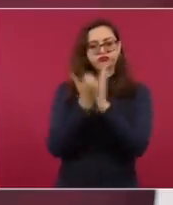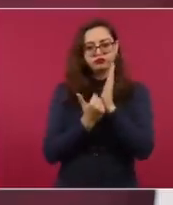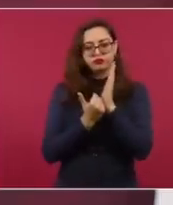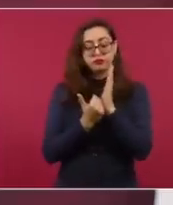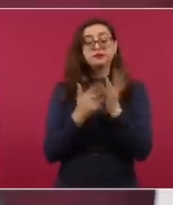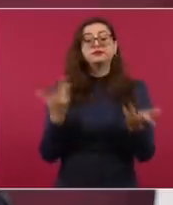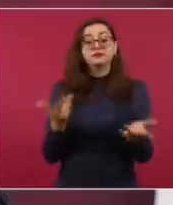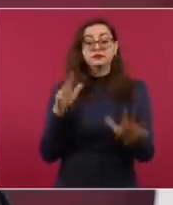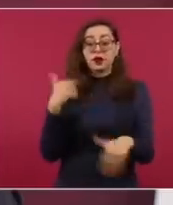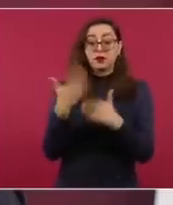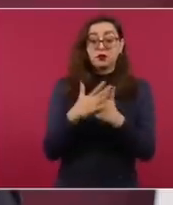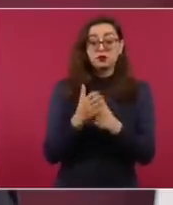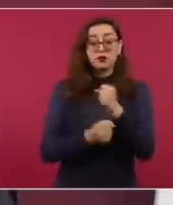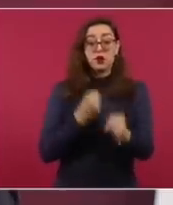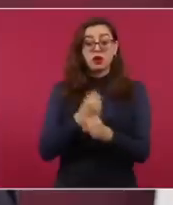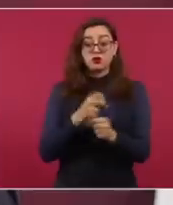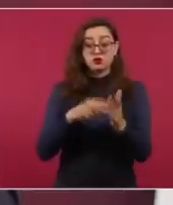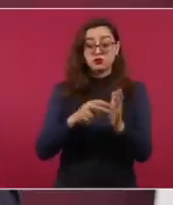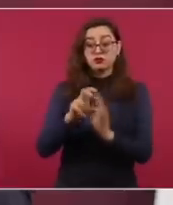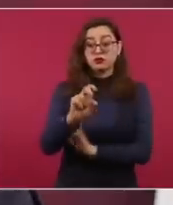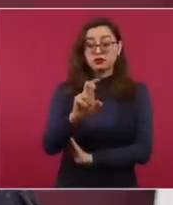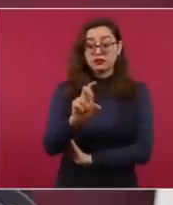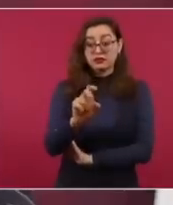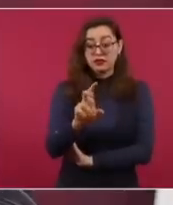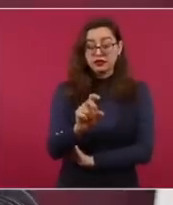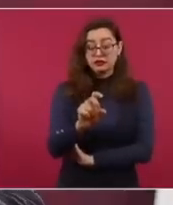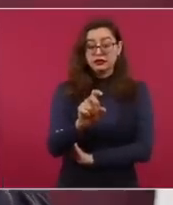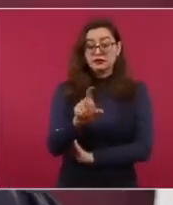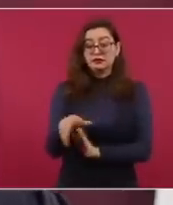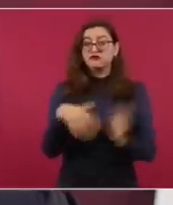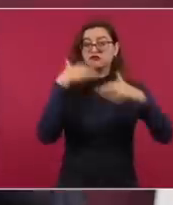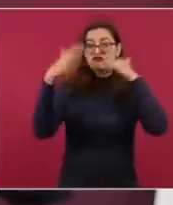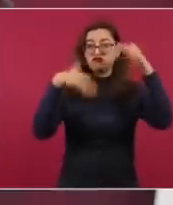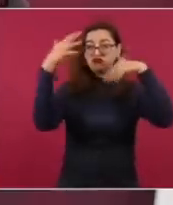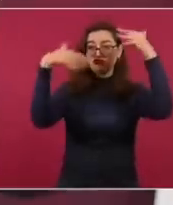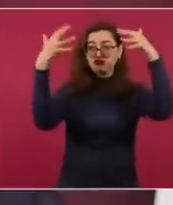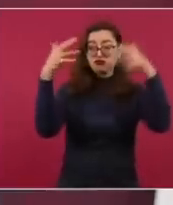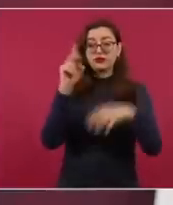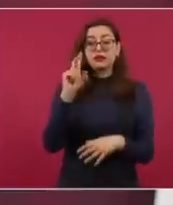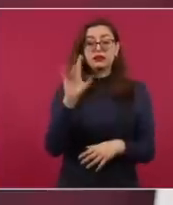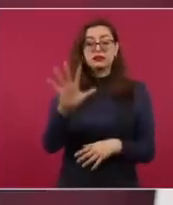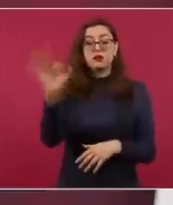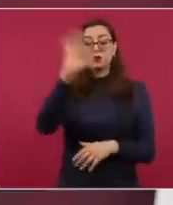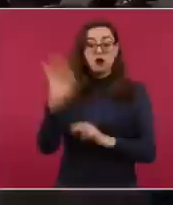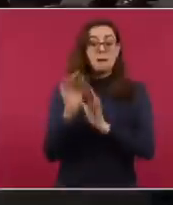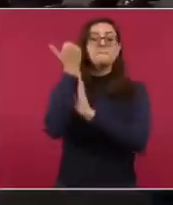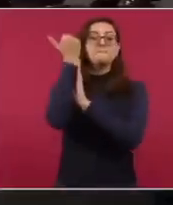2030 subiesen de 22 por ciento de reducción de gases a 35 por ciento.